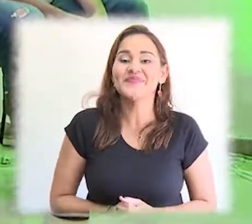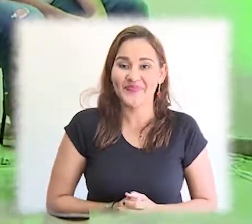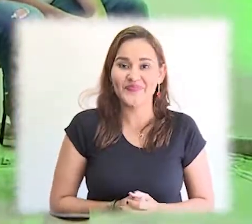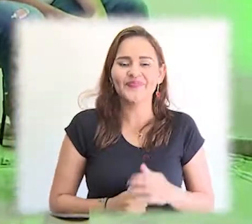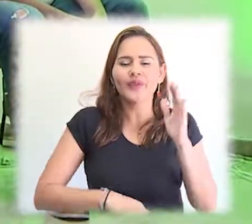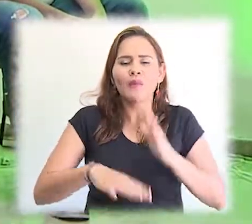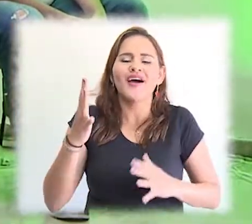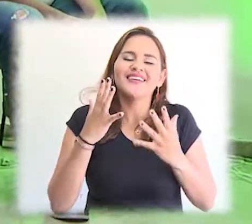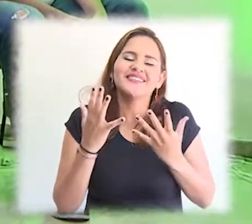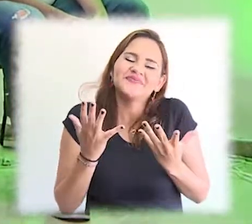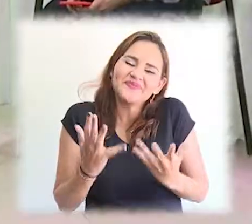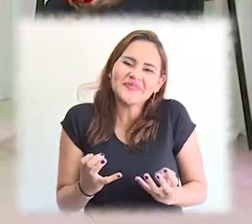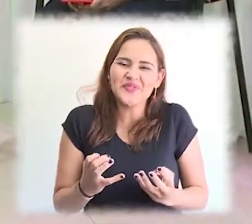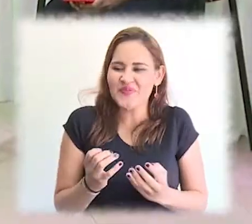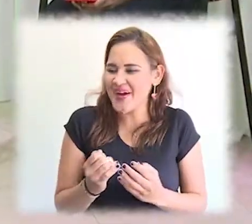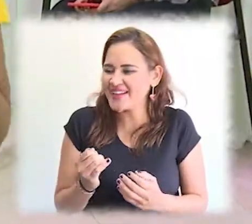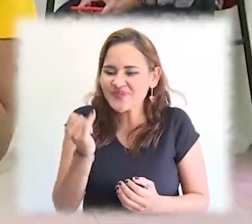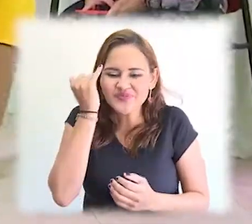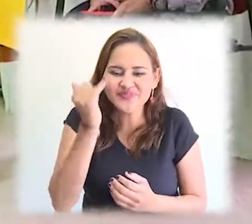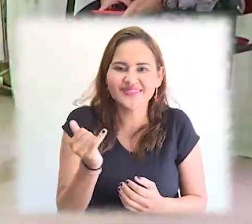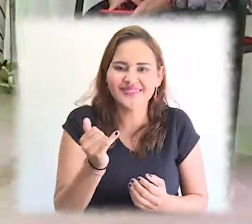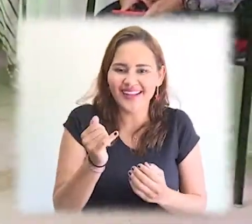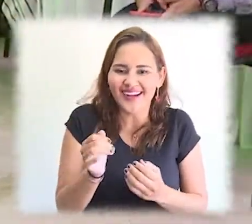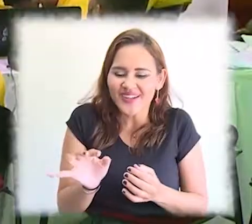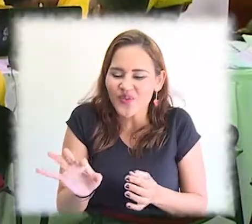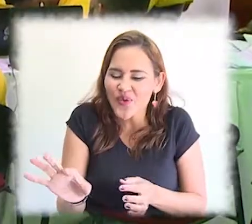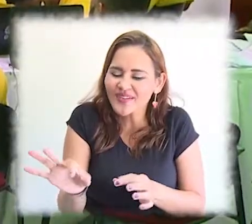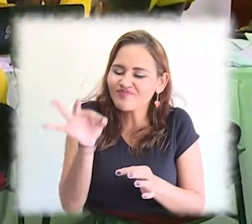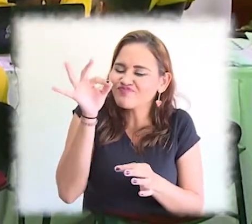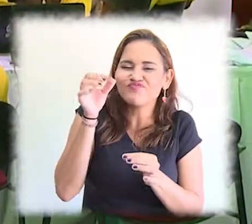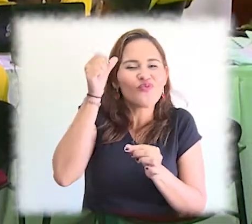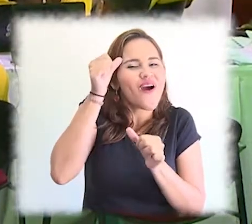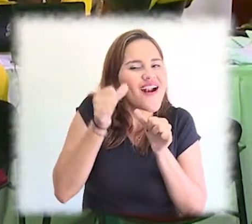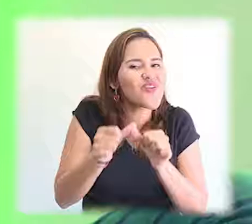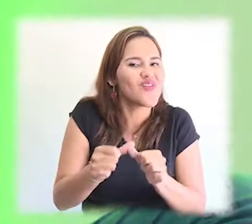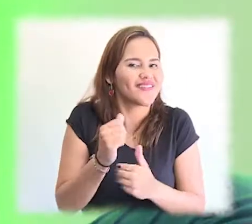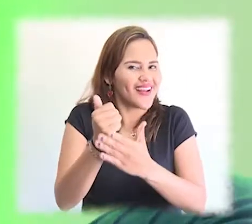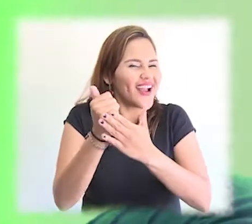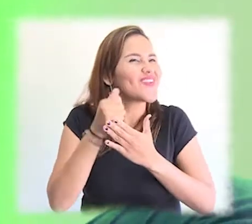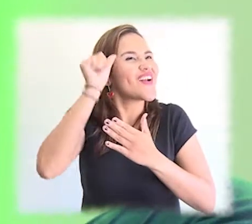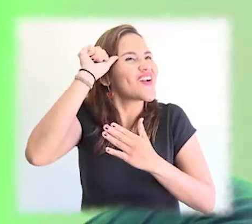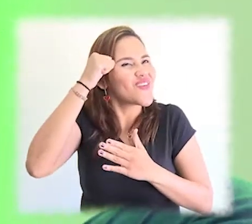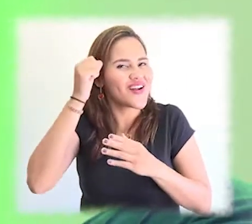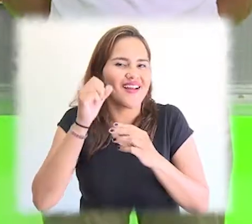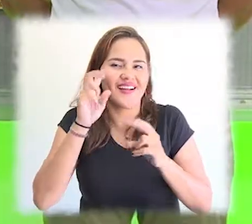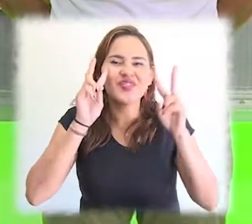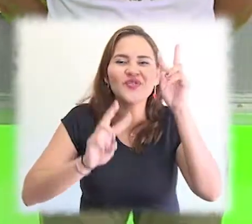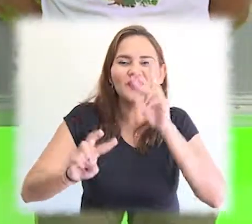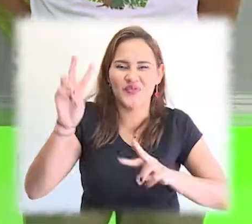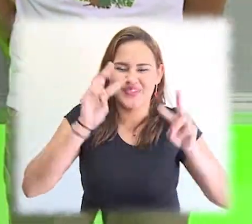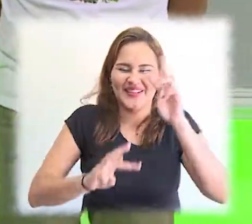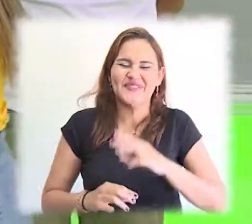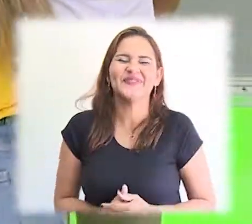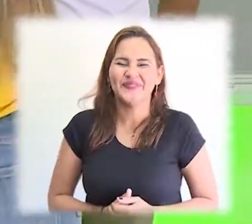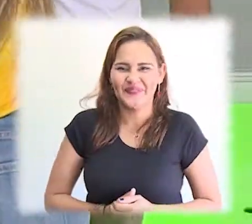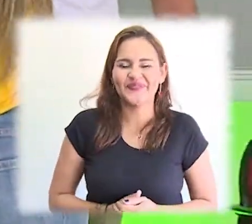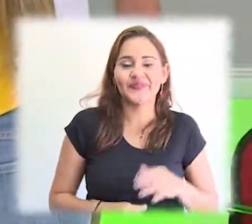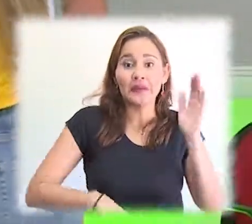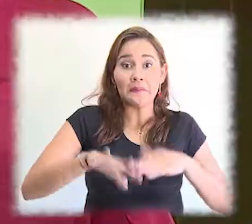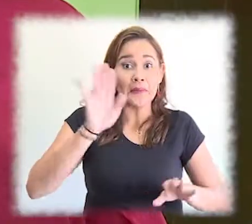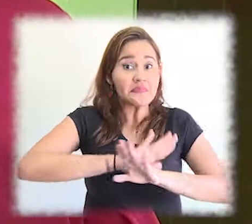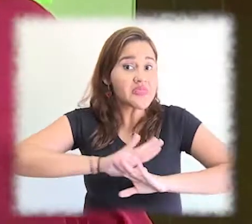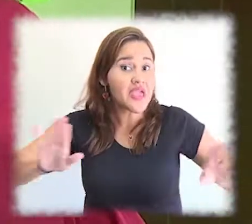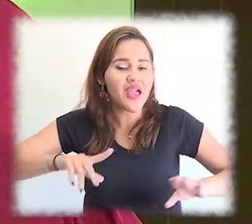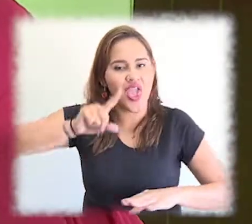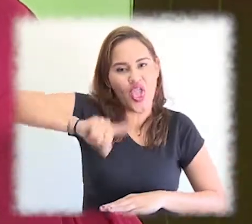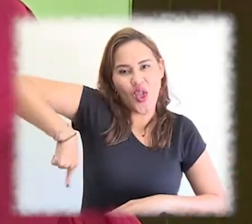Luego de culminada esta fase del reto enmarcada en la Escuela Internacional de Realismo Mágico y que fue uno de los ejes centrales de la séptima semana